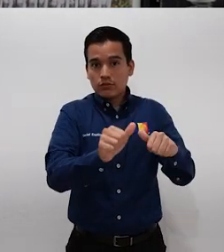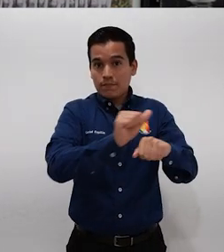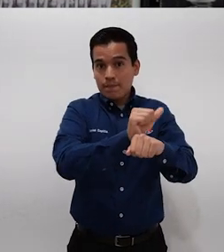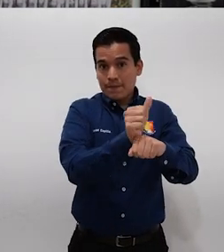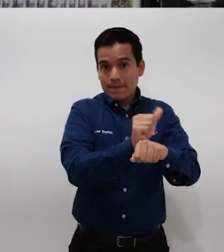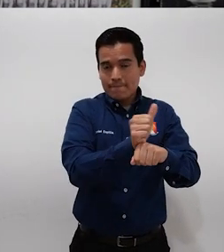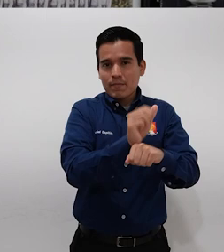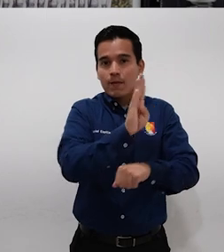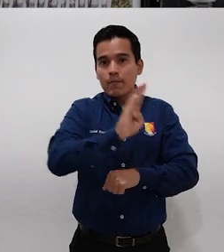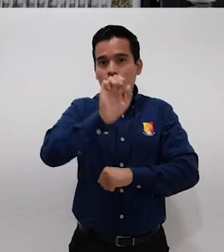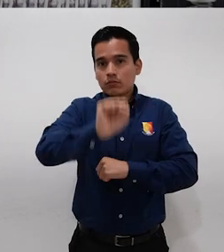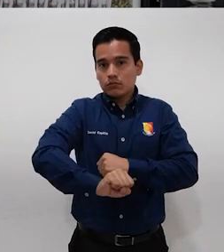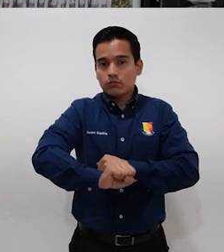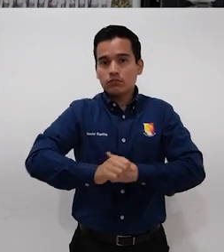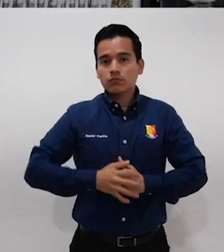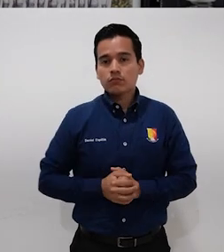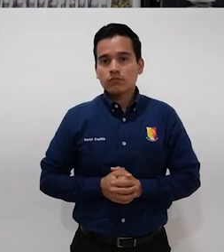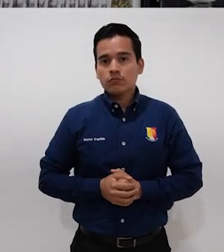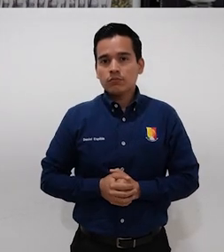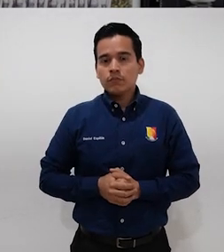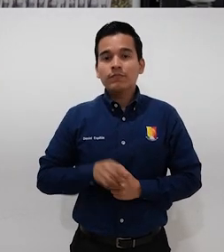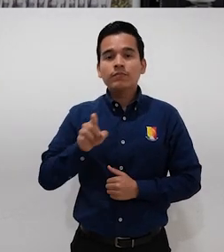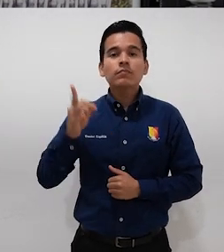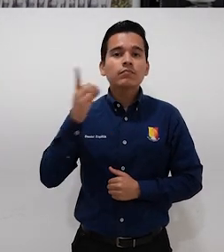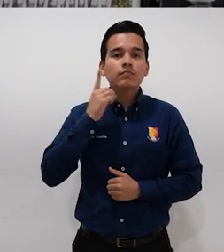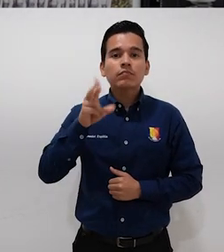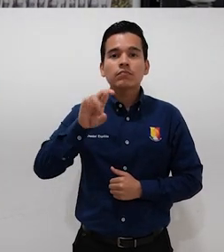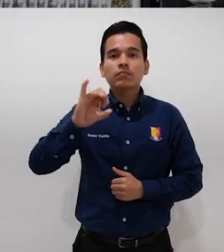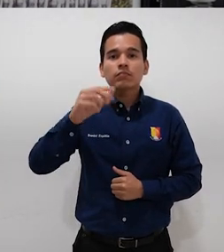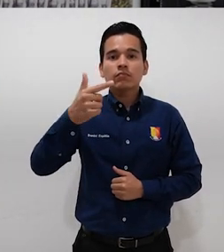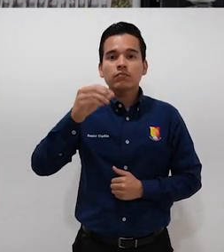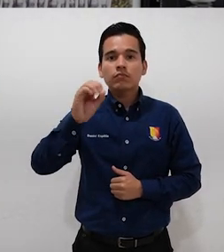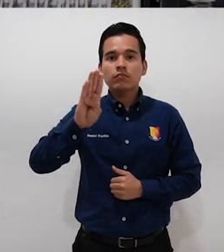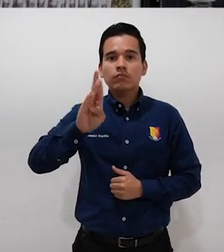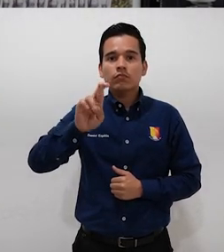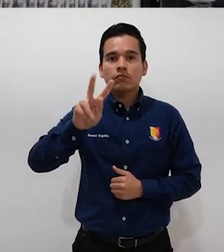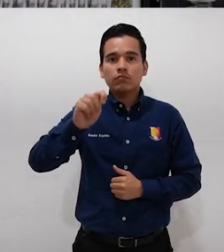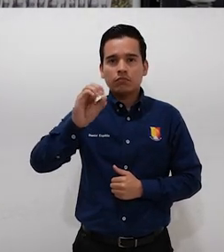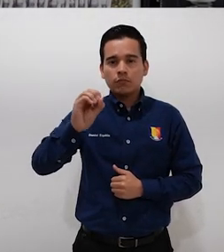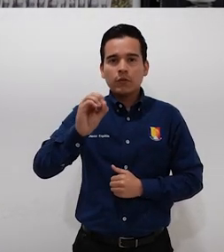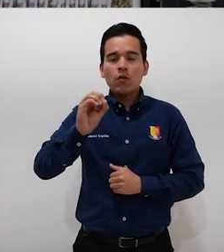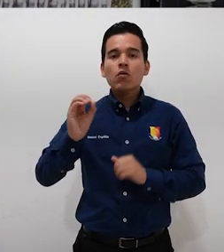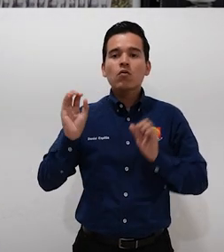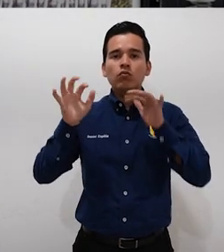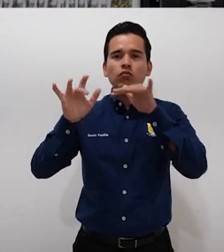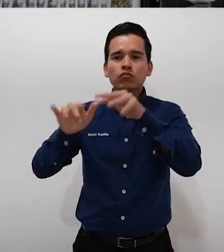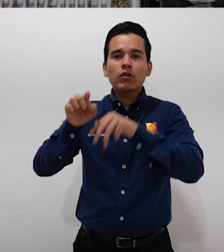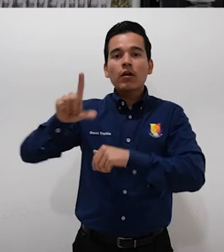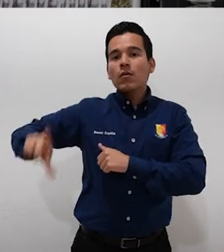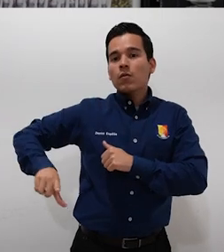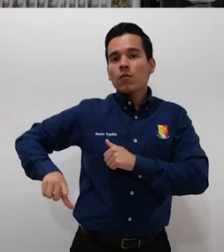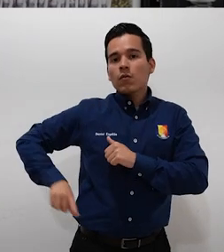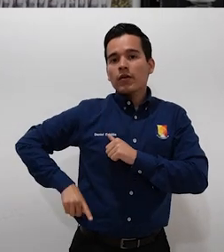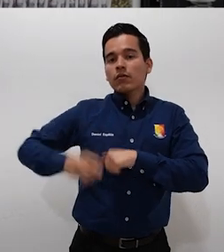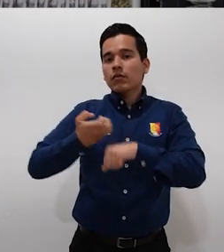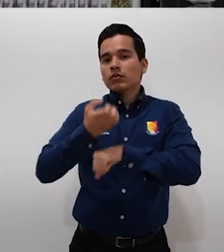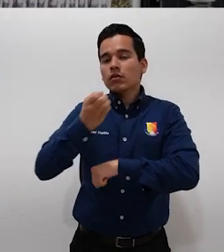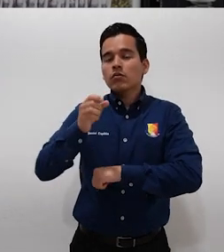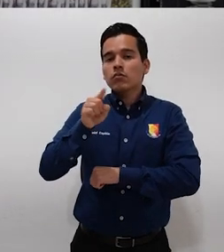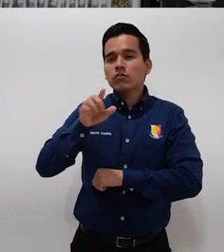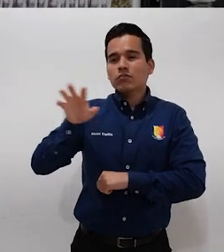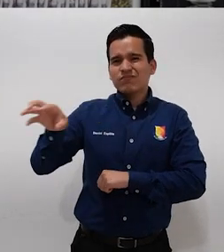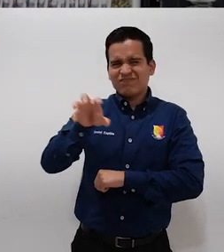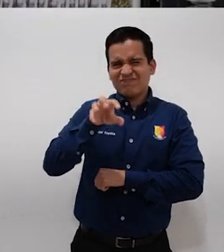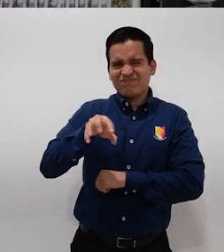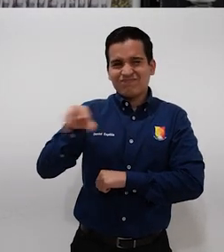y Artístico para Baja California Sur, el diputado Rigoberto Mares Aguilar se reunió en el Gobierno del Estado con integrantes